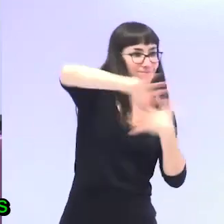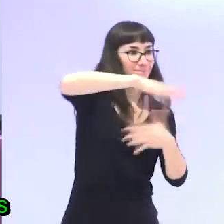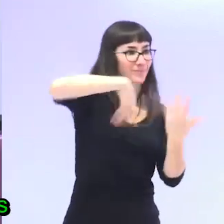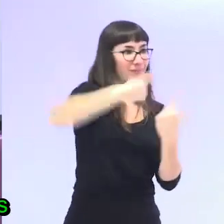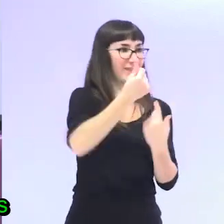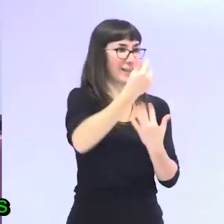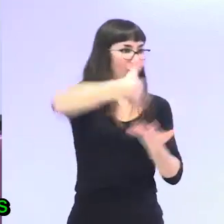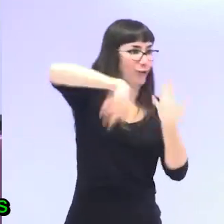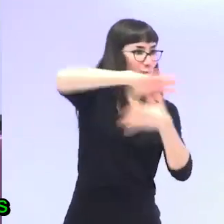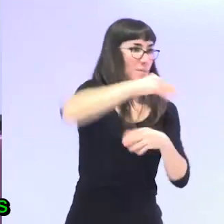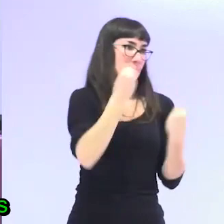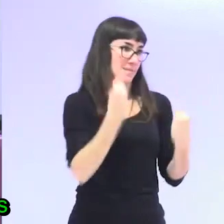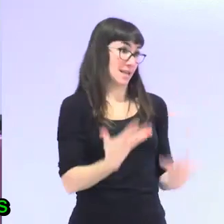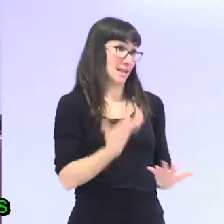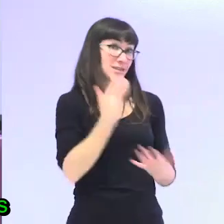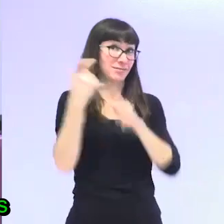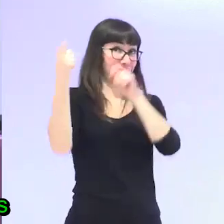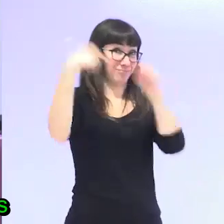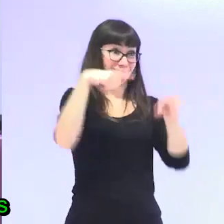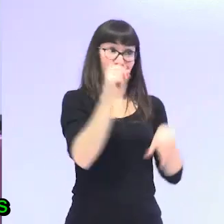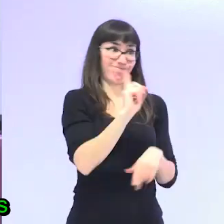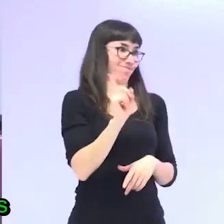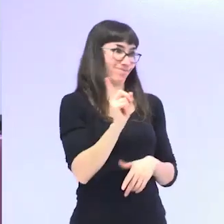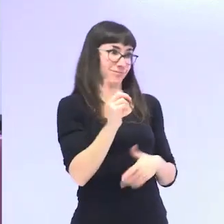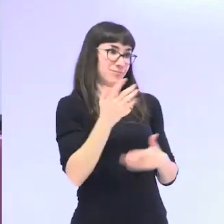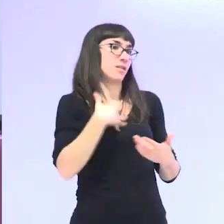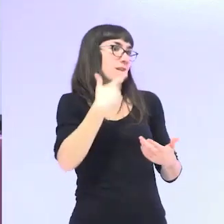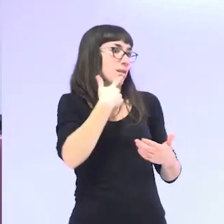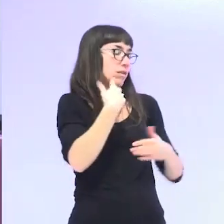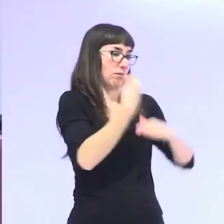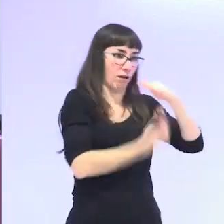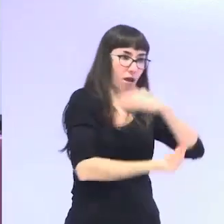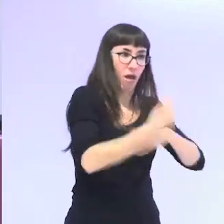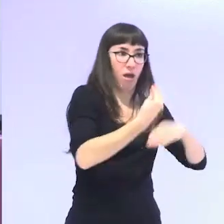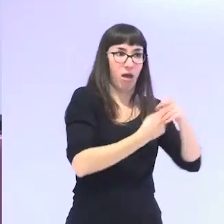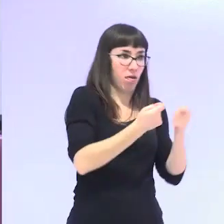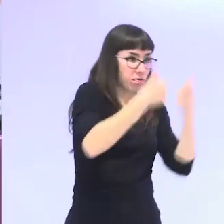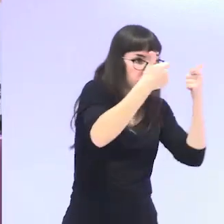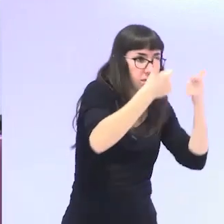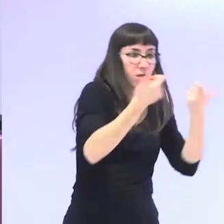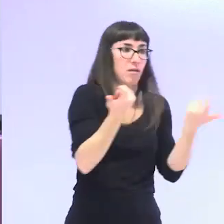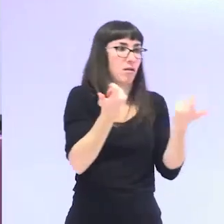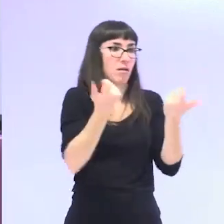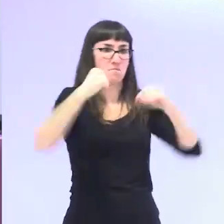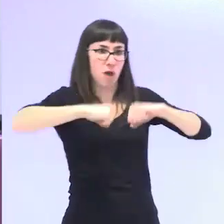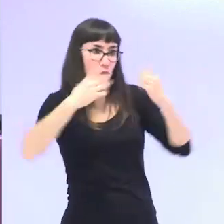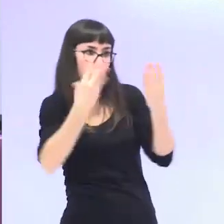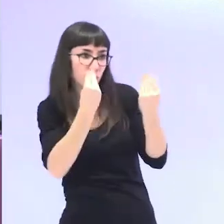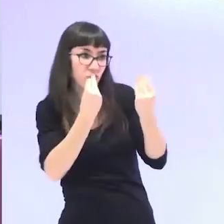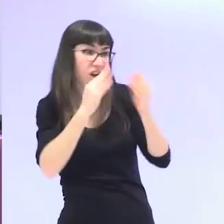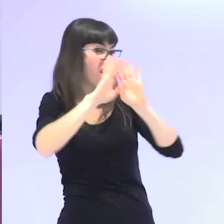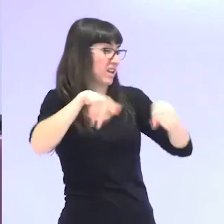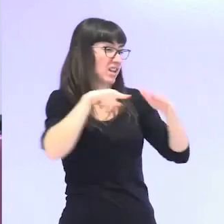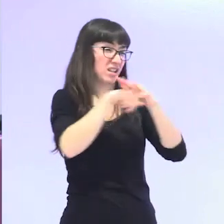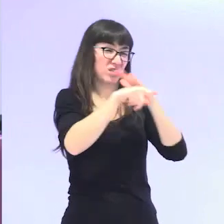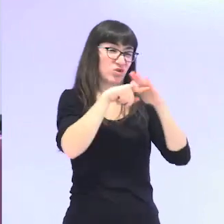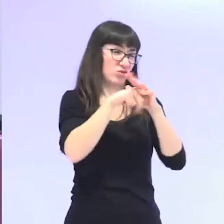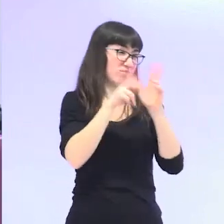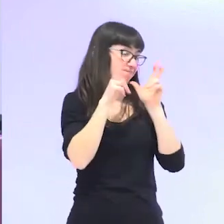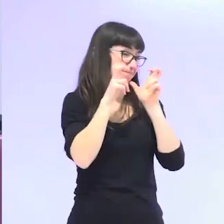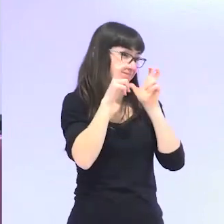el envejecimiento demográfico de un país y la mala gestión que en muchas ocasiones se hace de cómo se puede